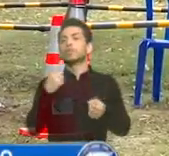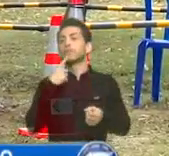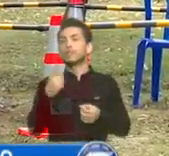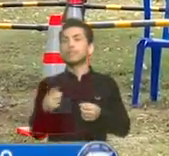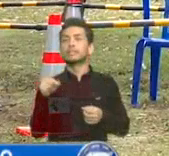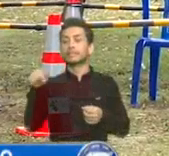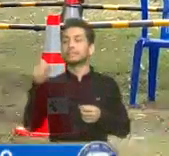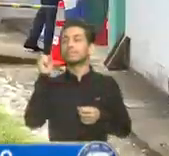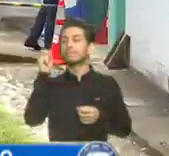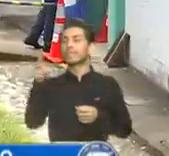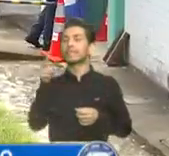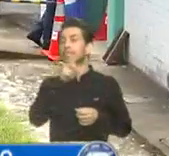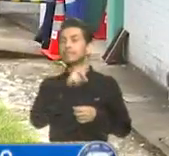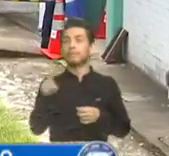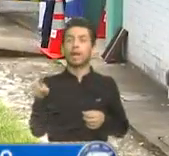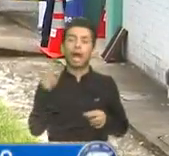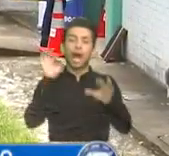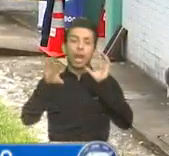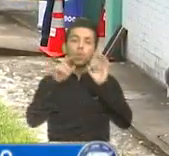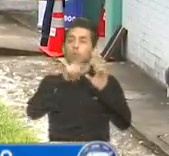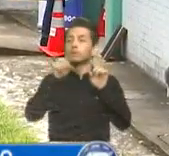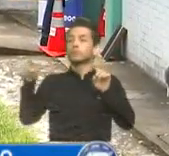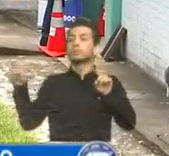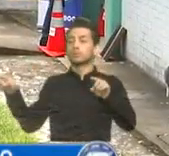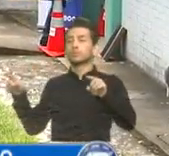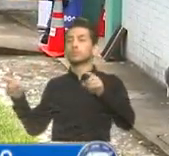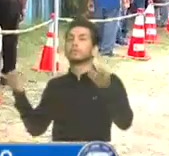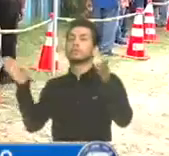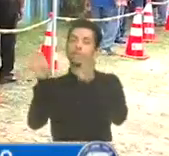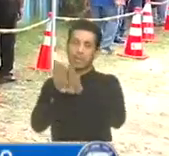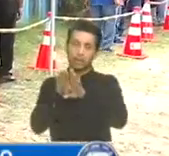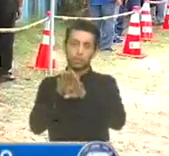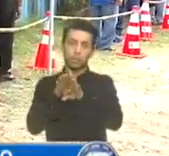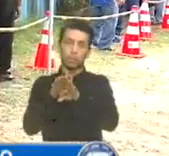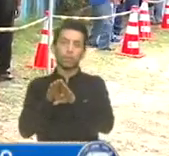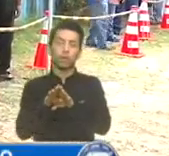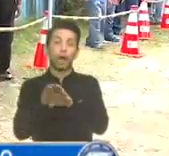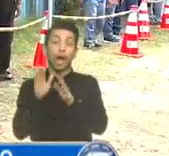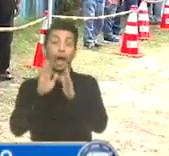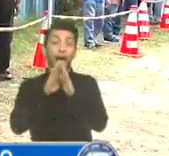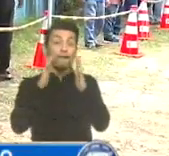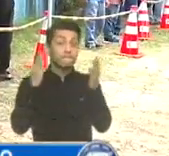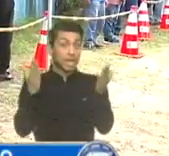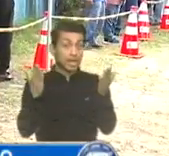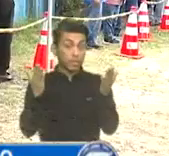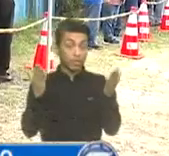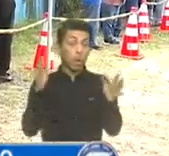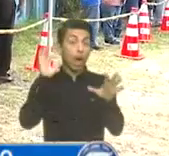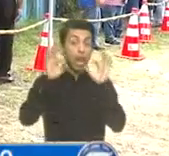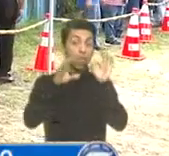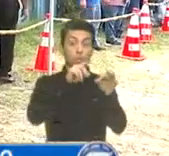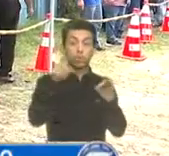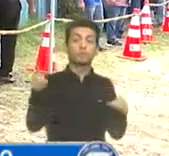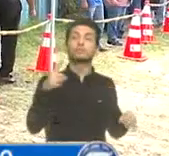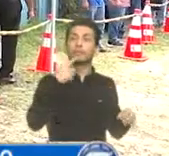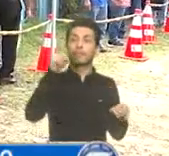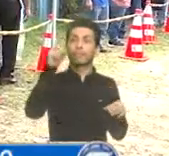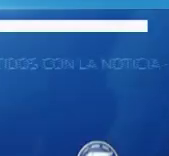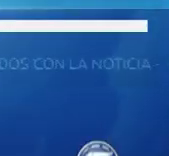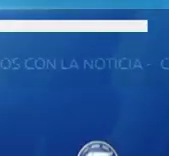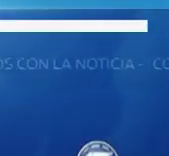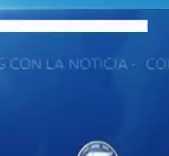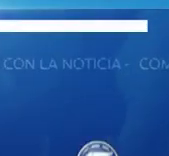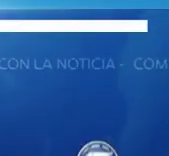semana algunos centros de vacunación permanecen cerrados y los que se encuentran habilitados atienden conforme a la demanda.